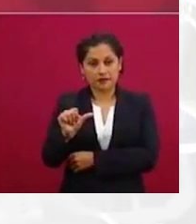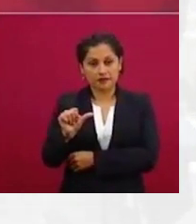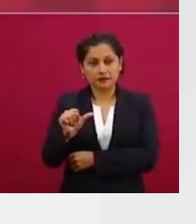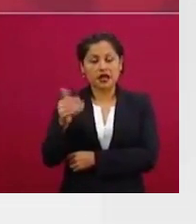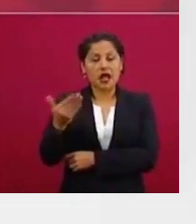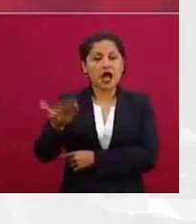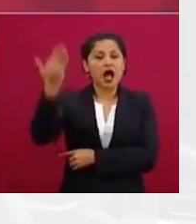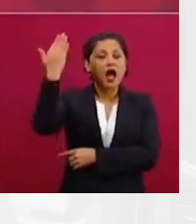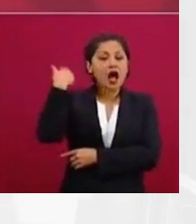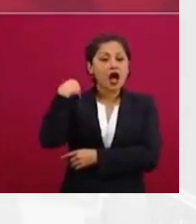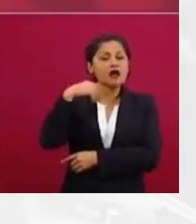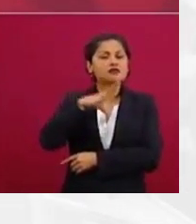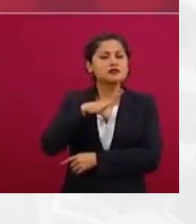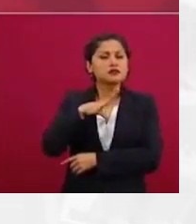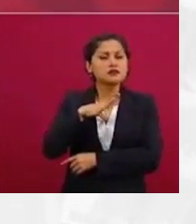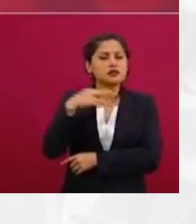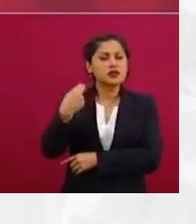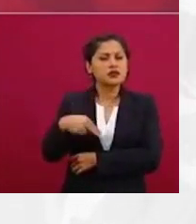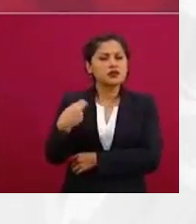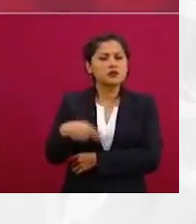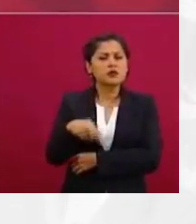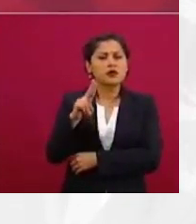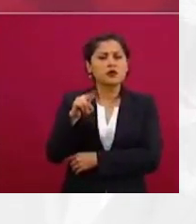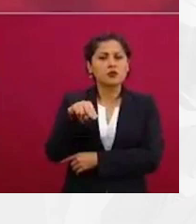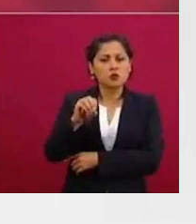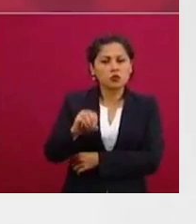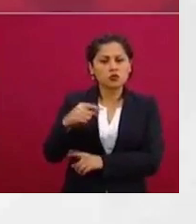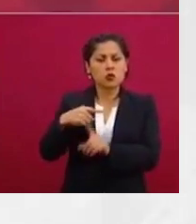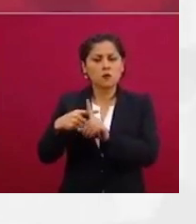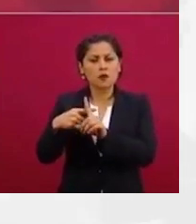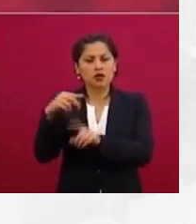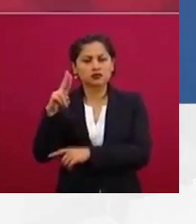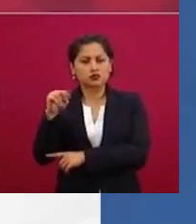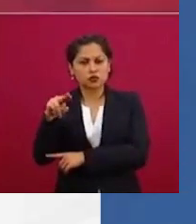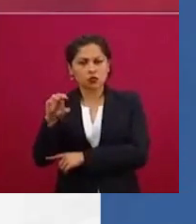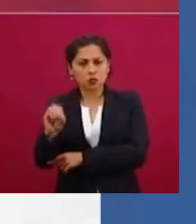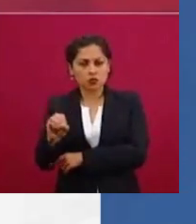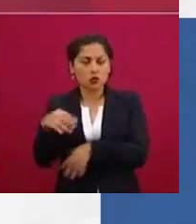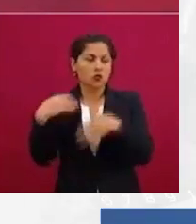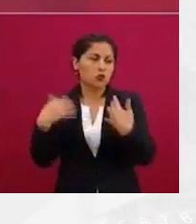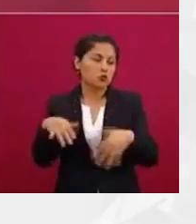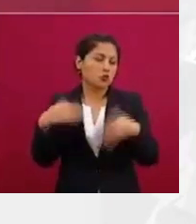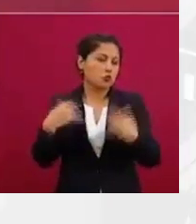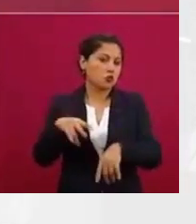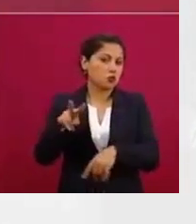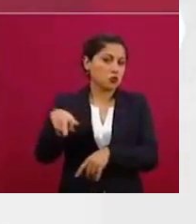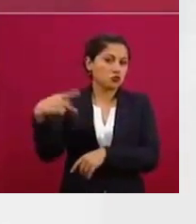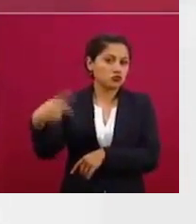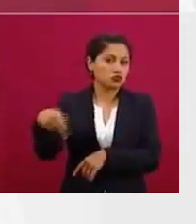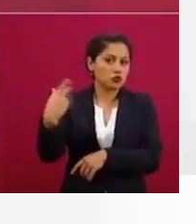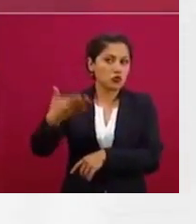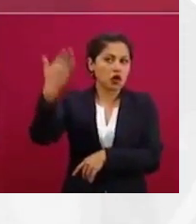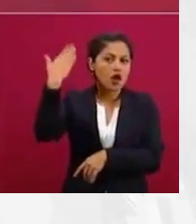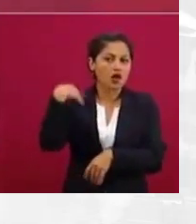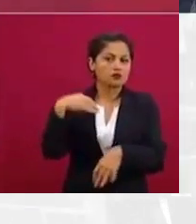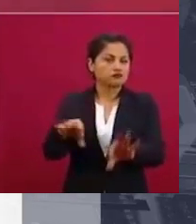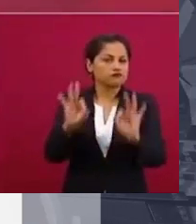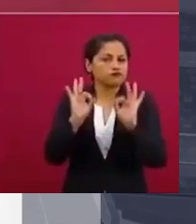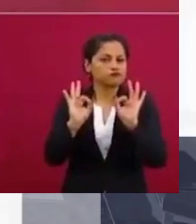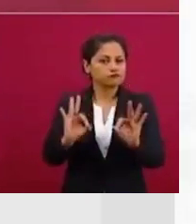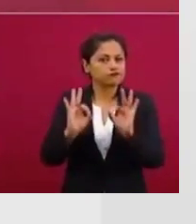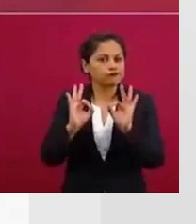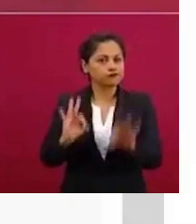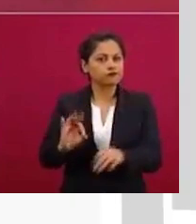y entran directamente, directamente, a ponerle una serie de preguntas sumamente